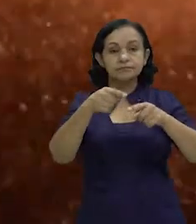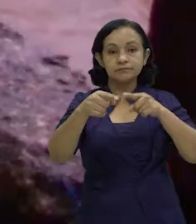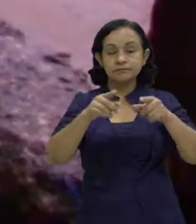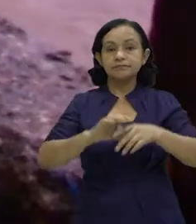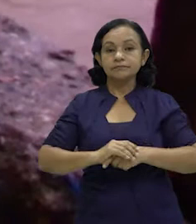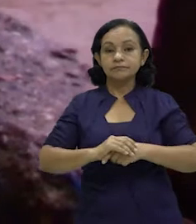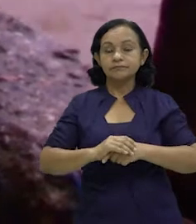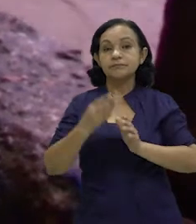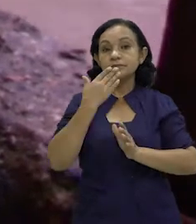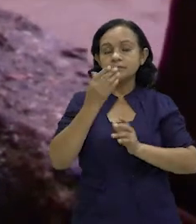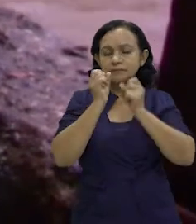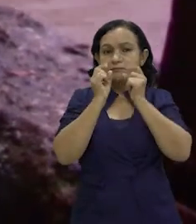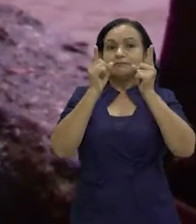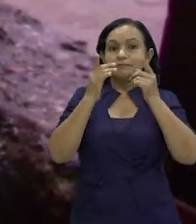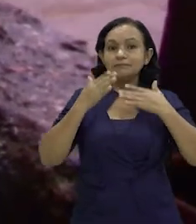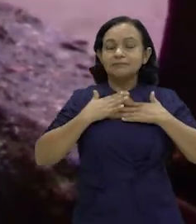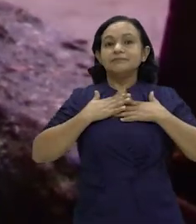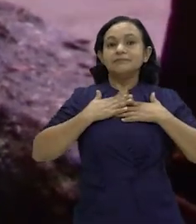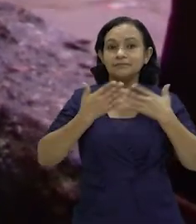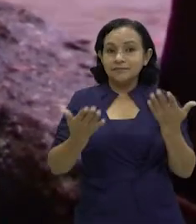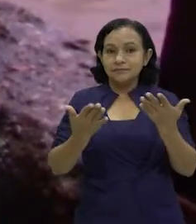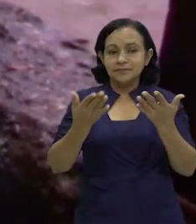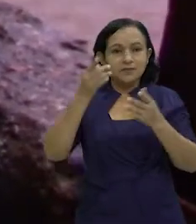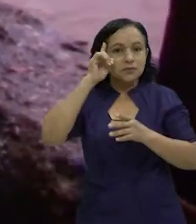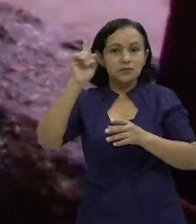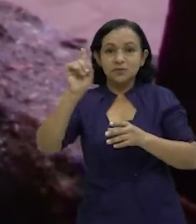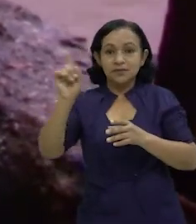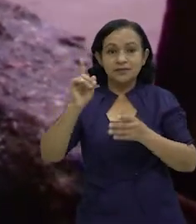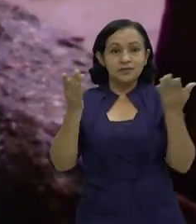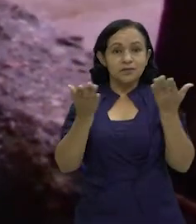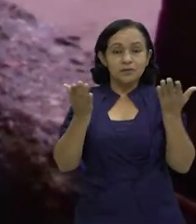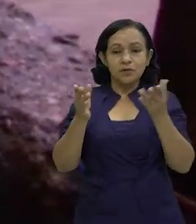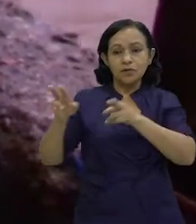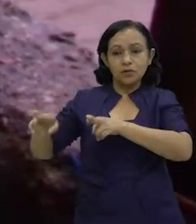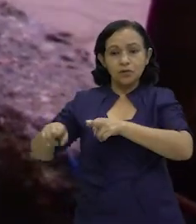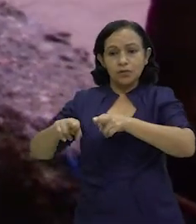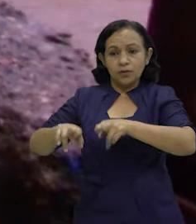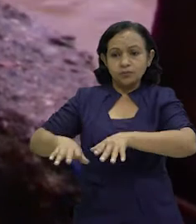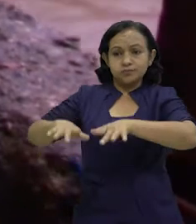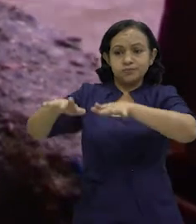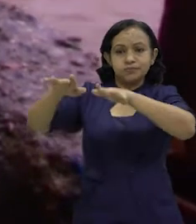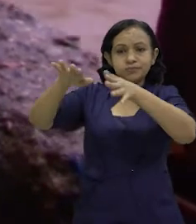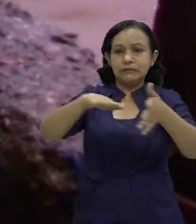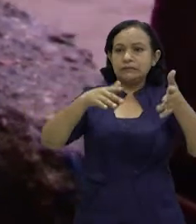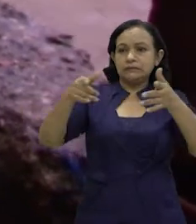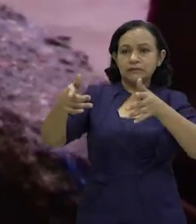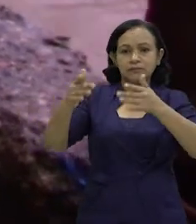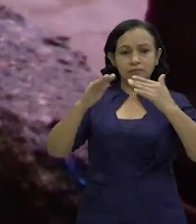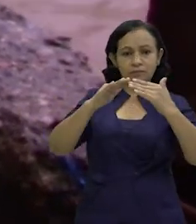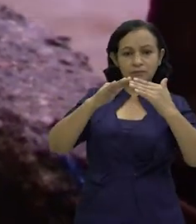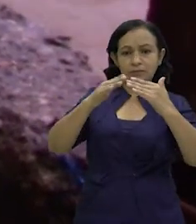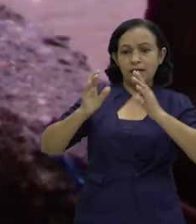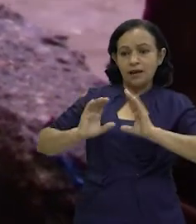Bueno, nos asustó de repente porque no nos esperábamos que el río fuera a hacer esa gracia de meterse por